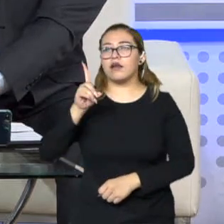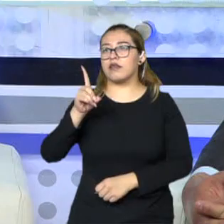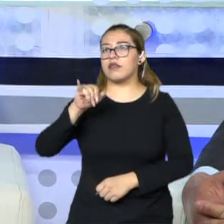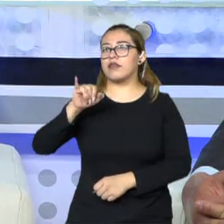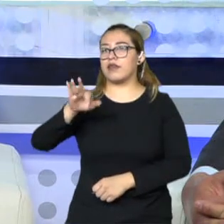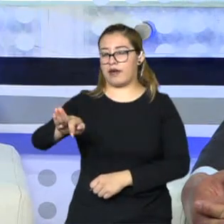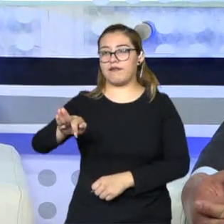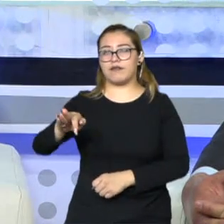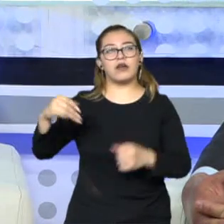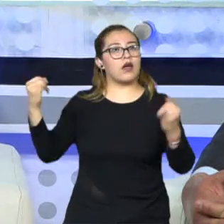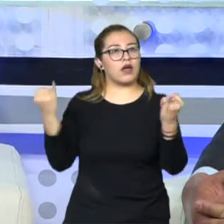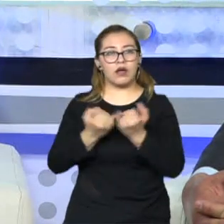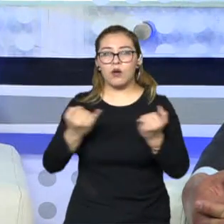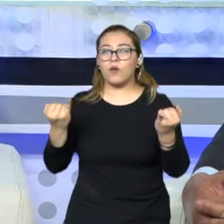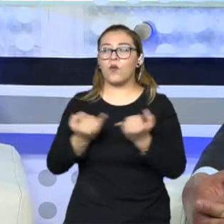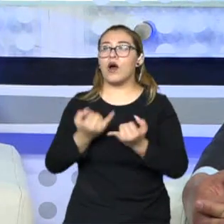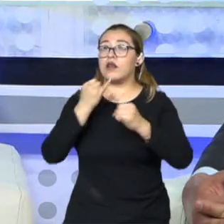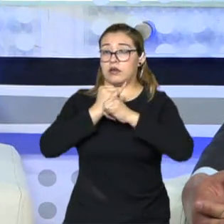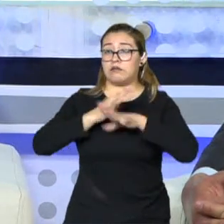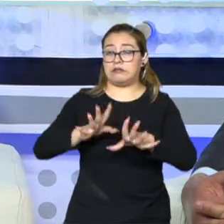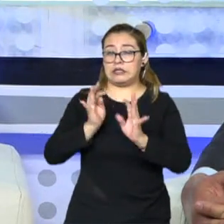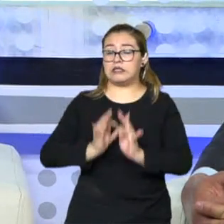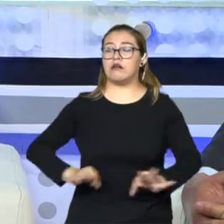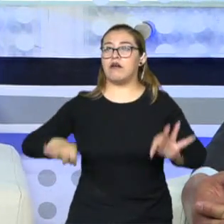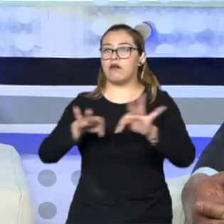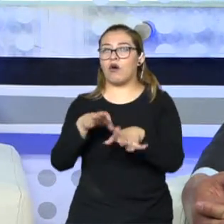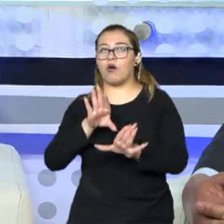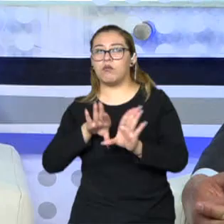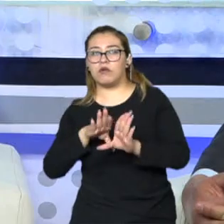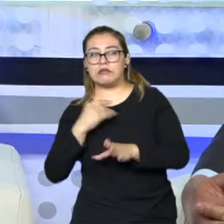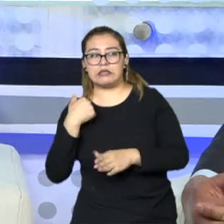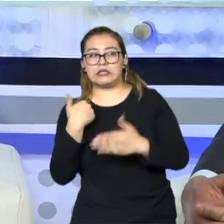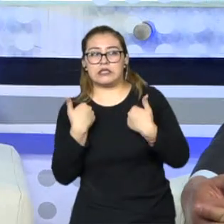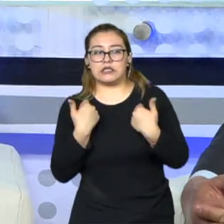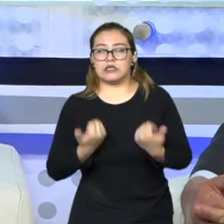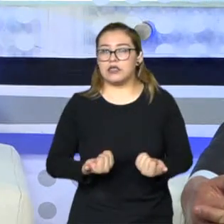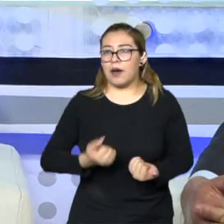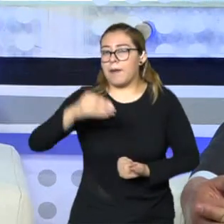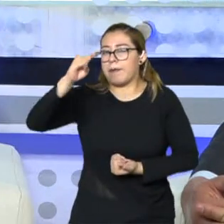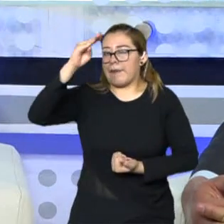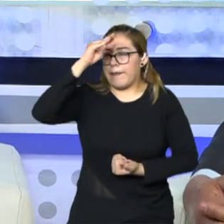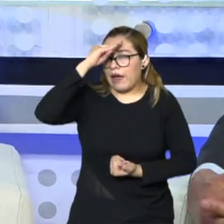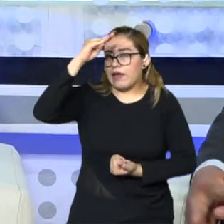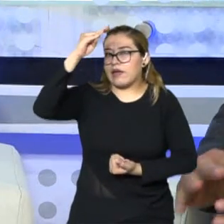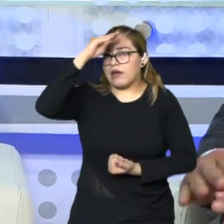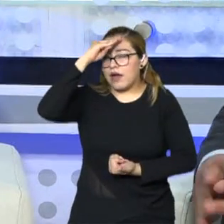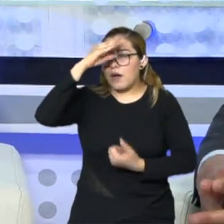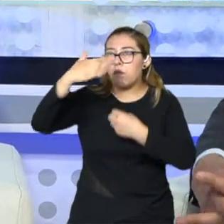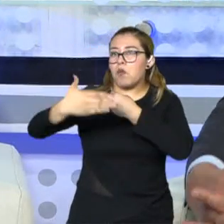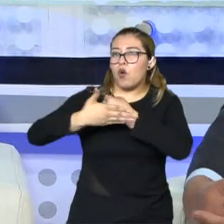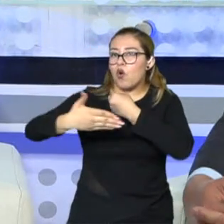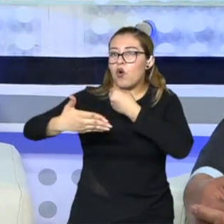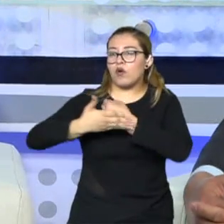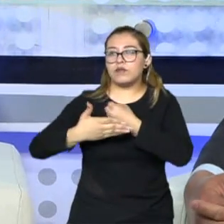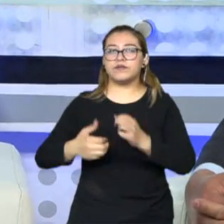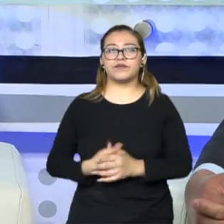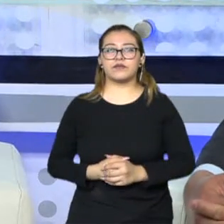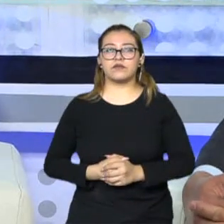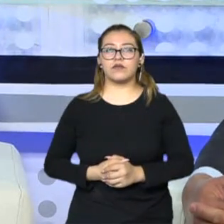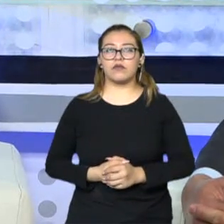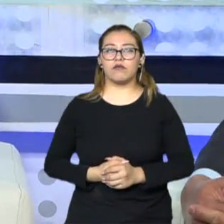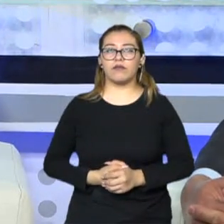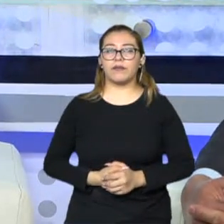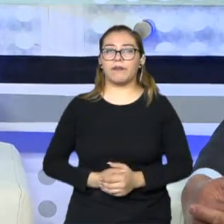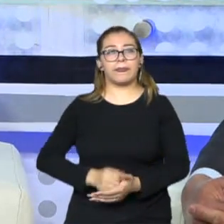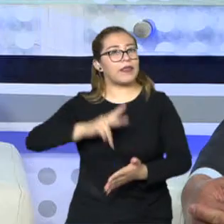Integral de la Familia, tienen datos que sí te dejan pensando cómo vienen las cosas. Y de nuevo me brinco